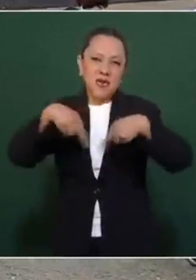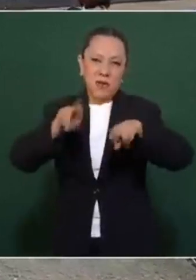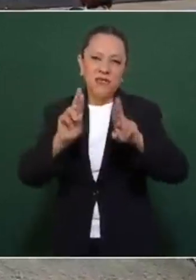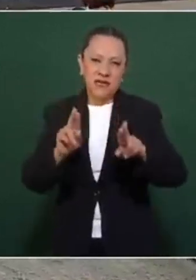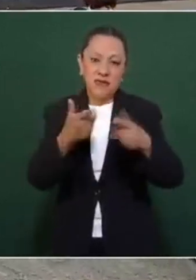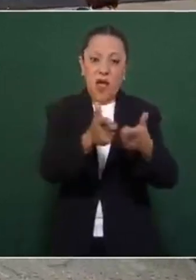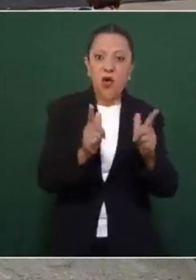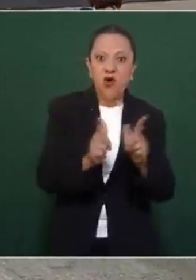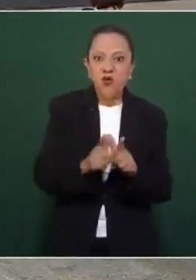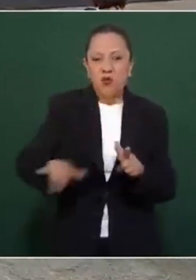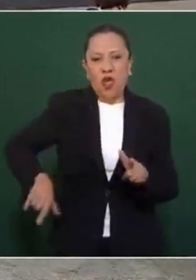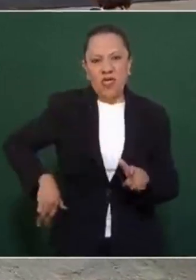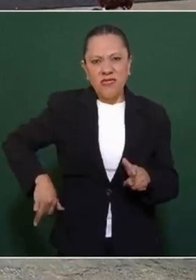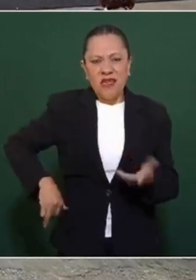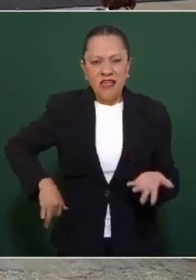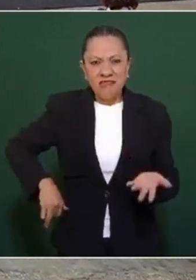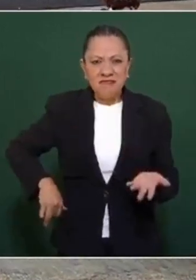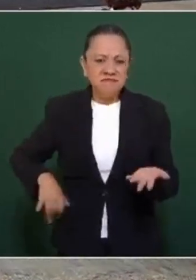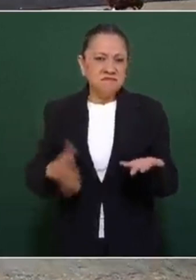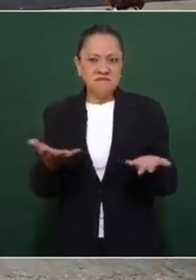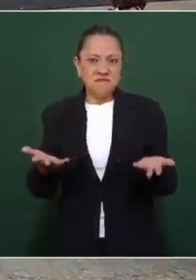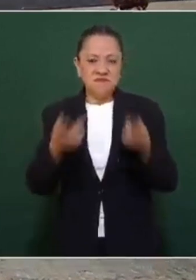No va haber ni para dónde hacerse.